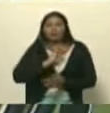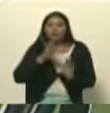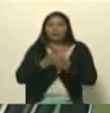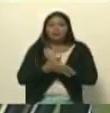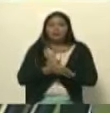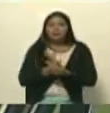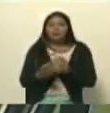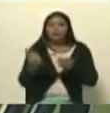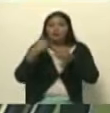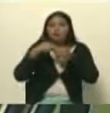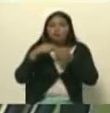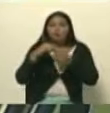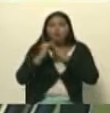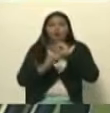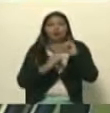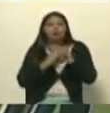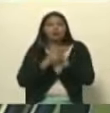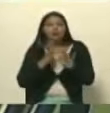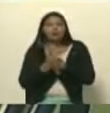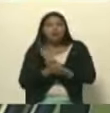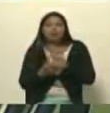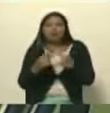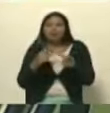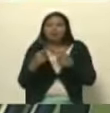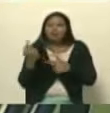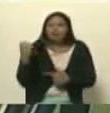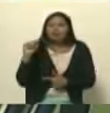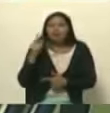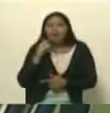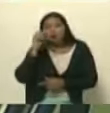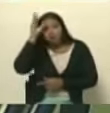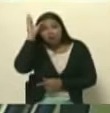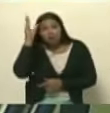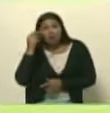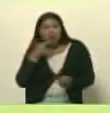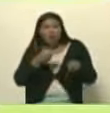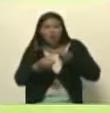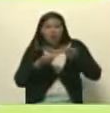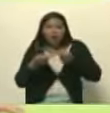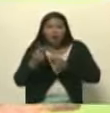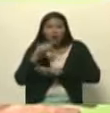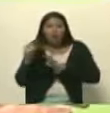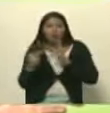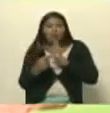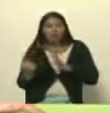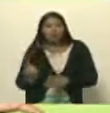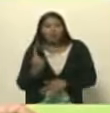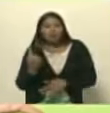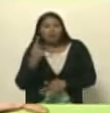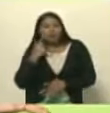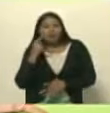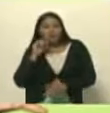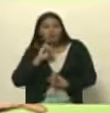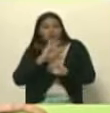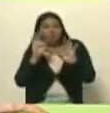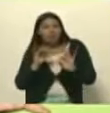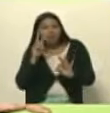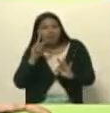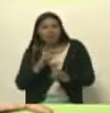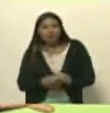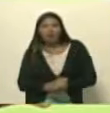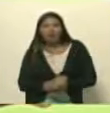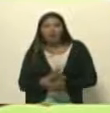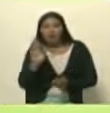corporaciones transnacionales que tienen la capacidad de controlar no sólo lo que circula en ellas hasta de